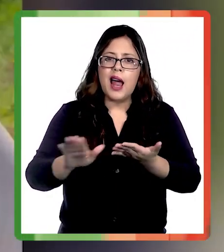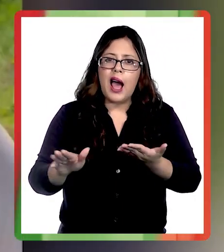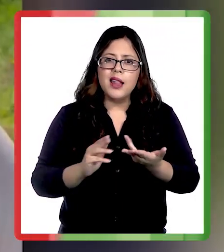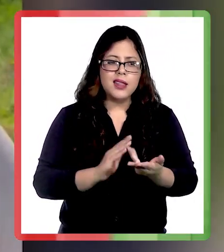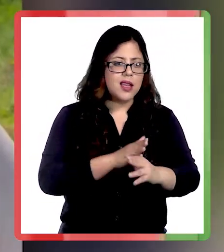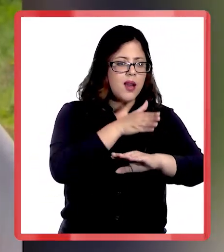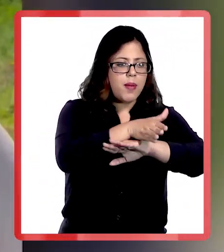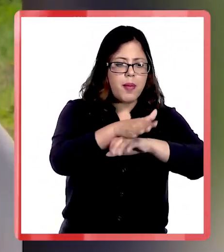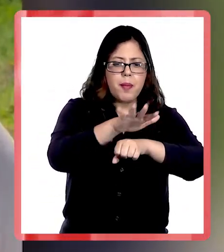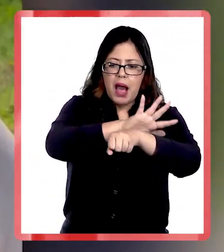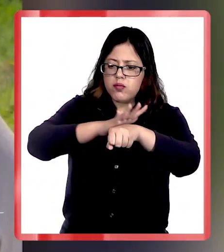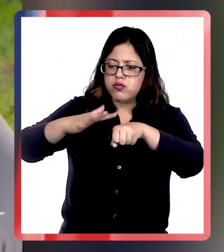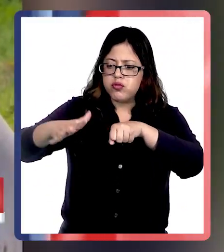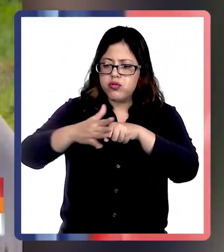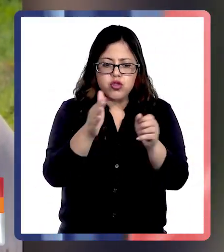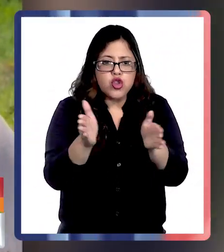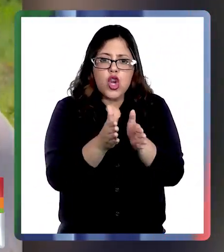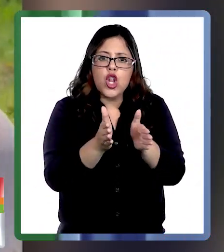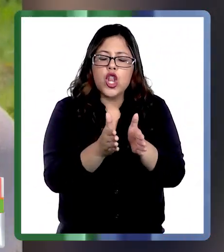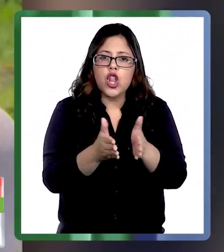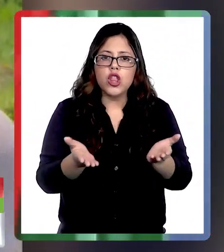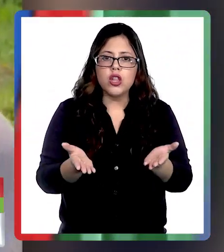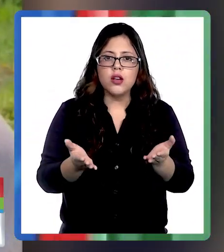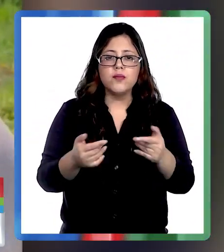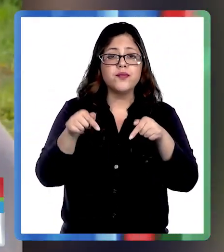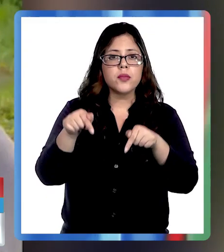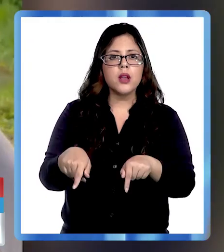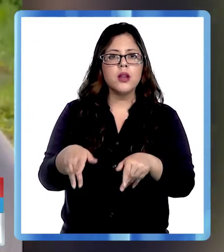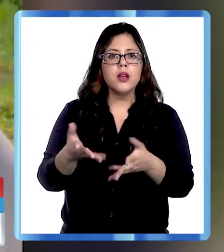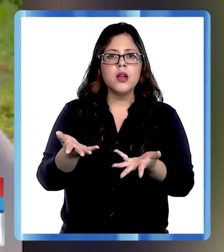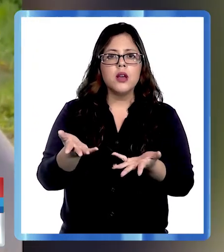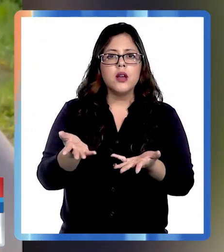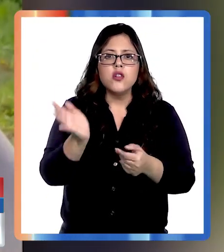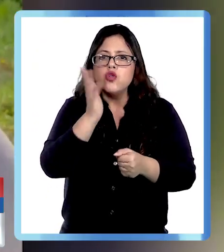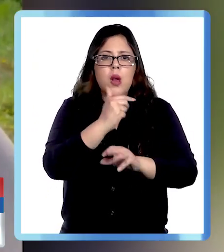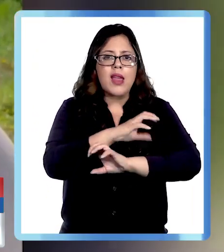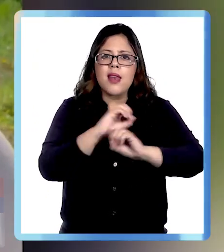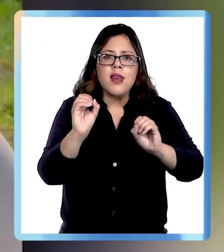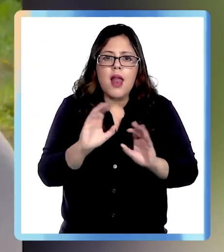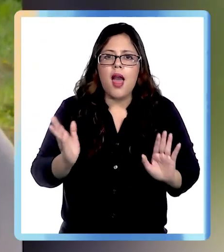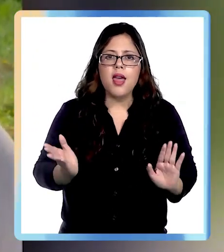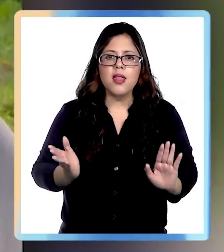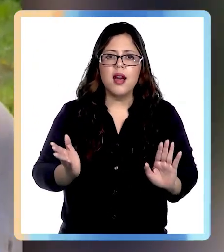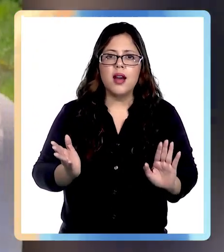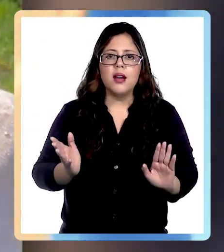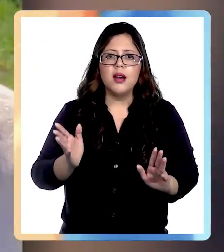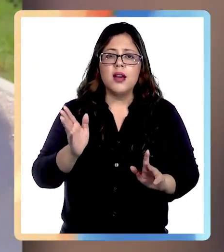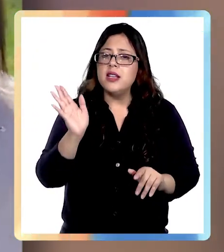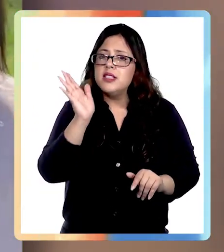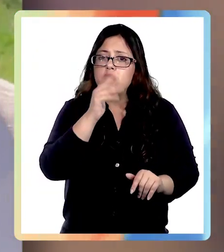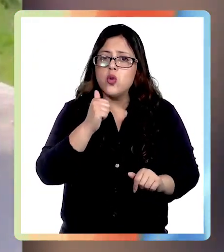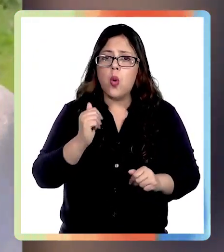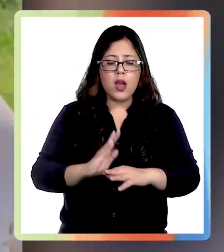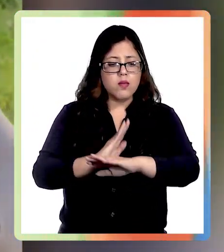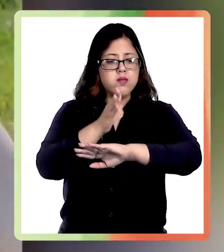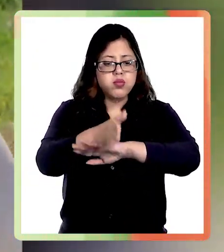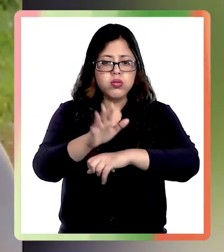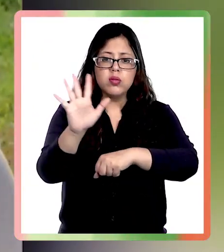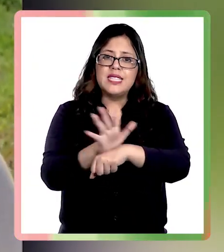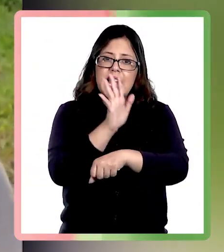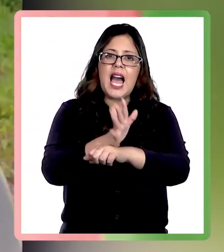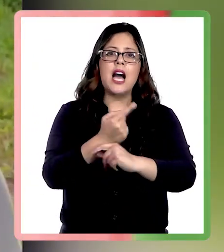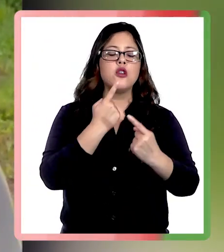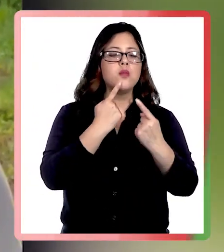todas las islas menores del archipiélago, donde nunca llega nada. Si nosotros no llevamos teatro, no llevamos